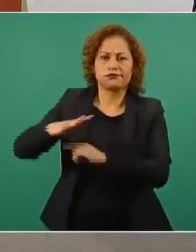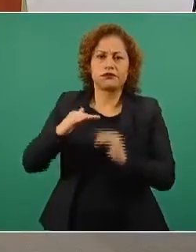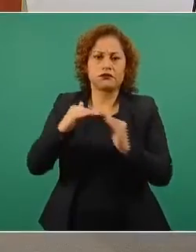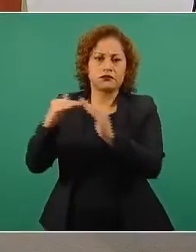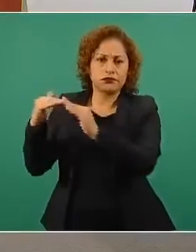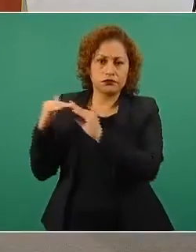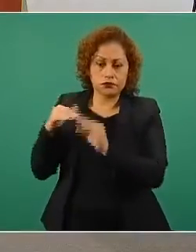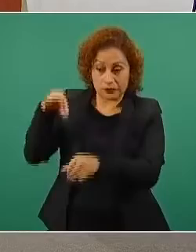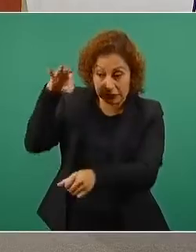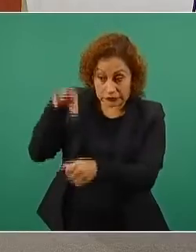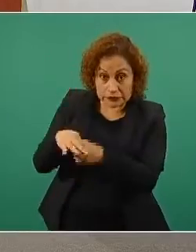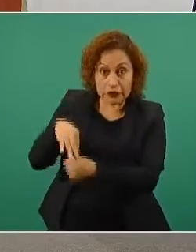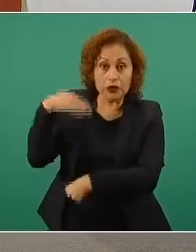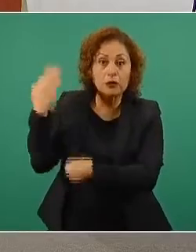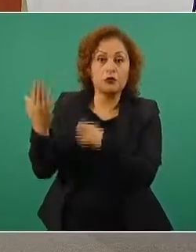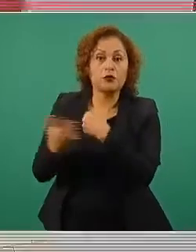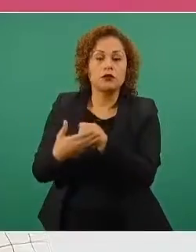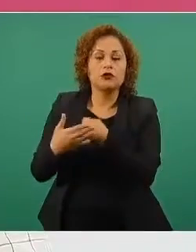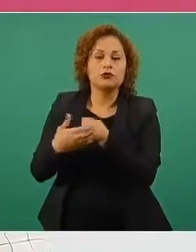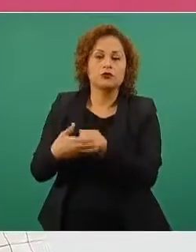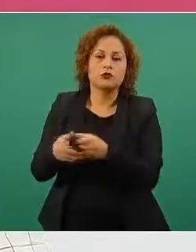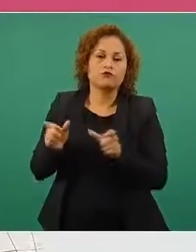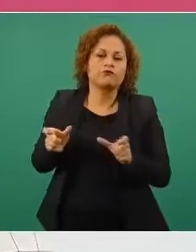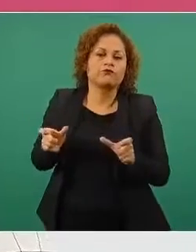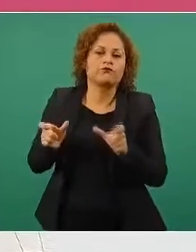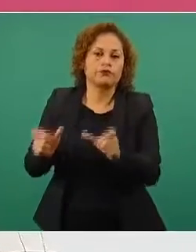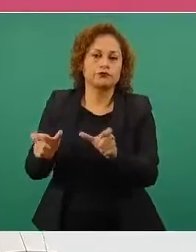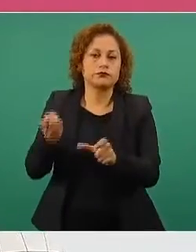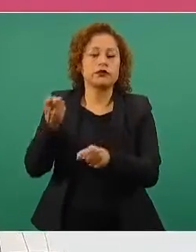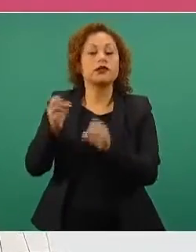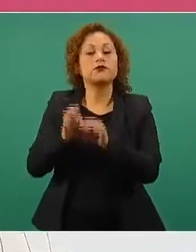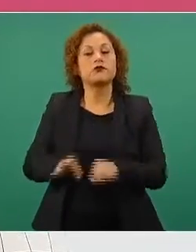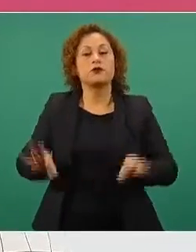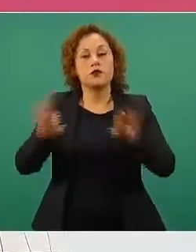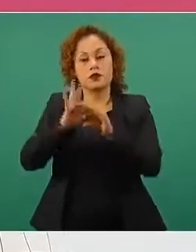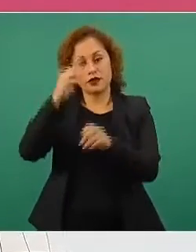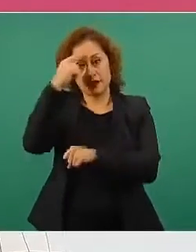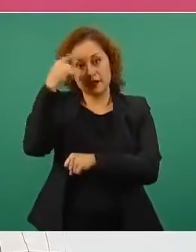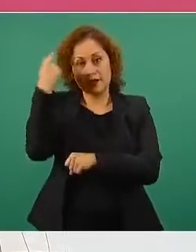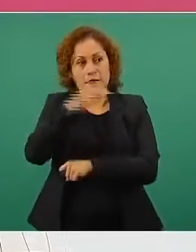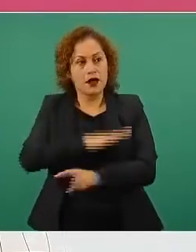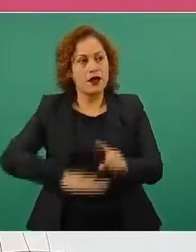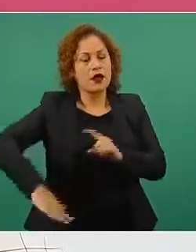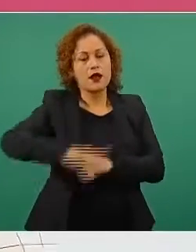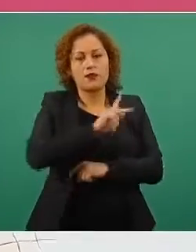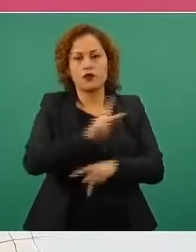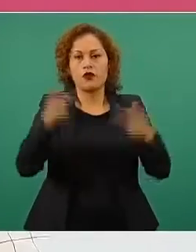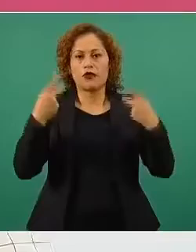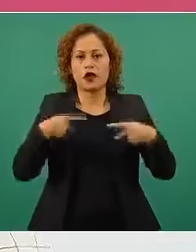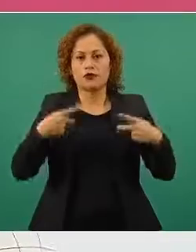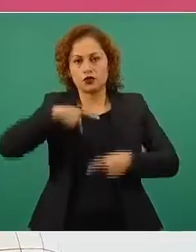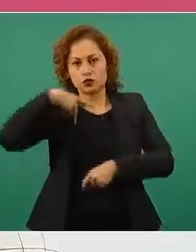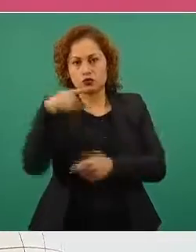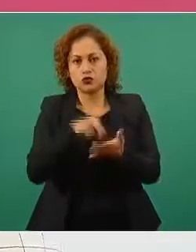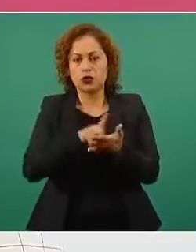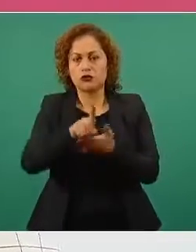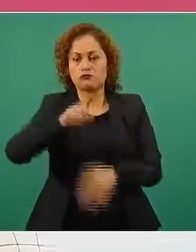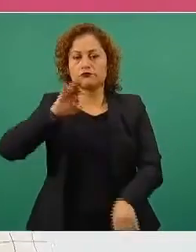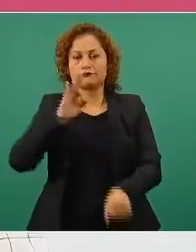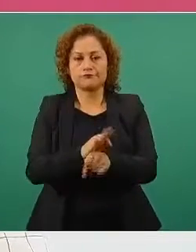es fundamental para que la ciudadanía ejerza sus derechos y como ha dicho el señor presidente,